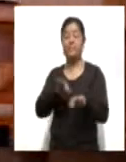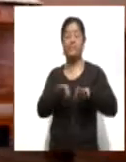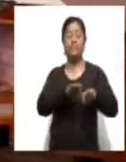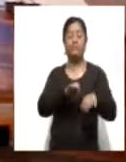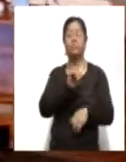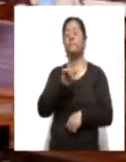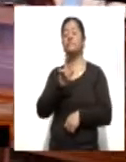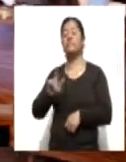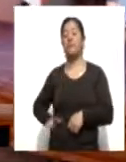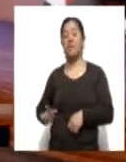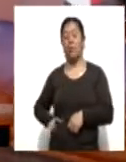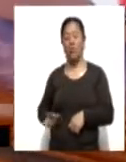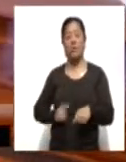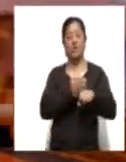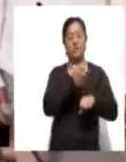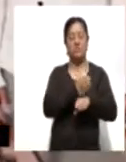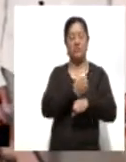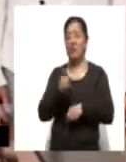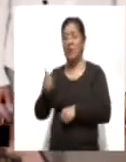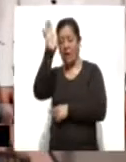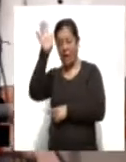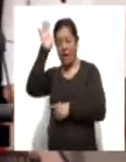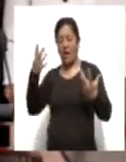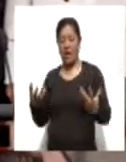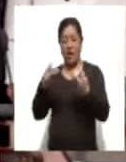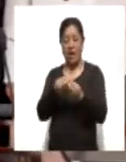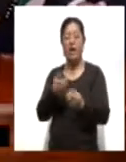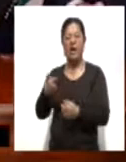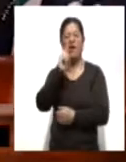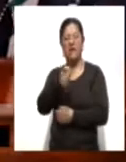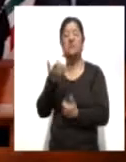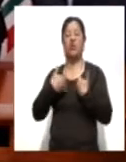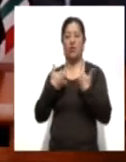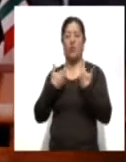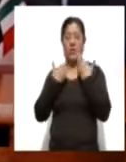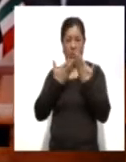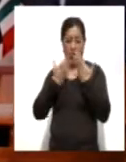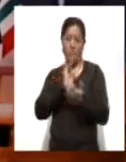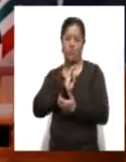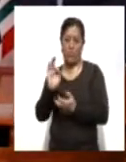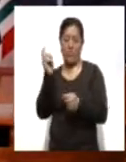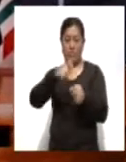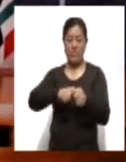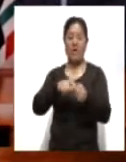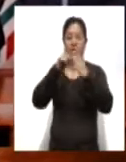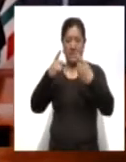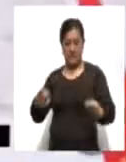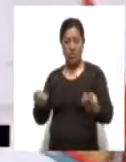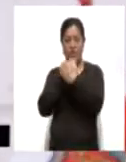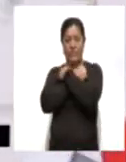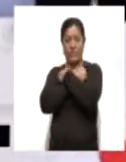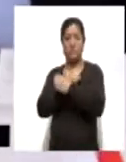estatal y Fundación Azteca se traduce en que jóvenes estudiantes de la entidad cuenten con más posibilidades de desarrollo educativa.